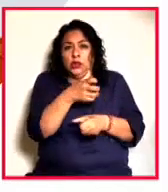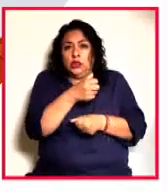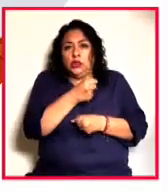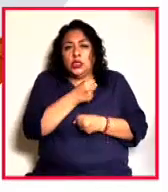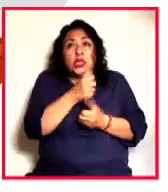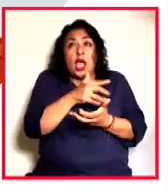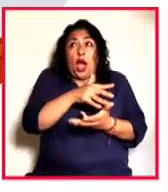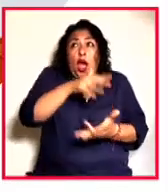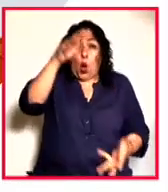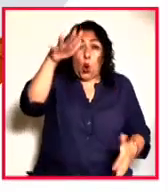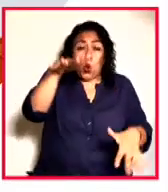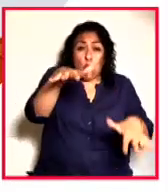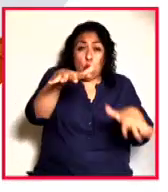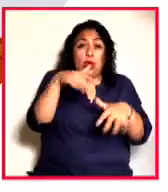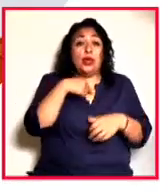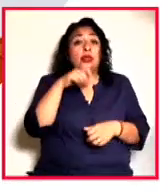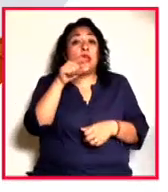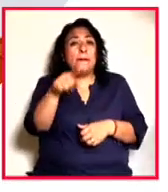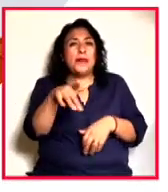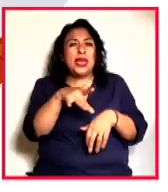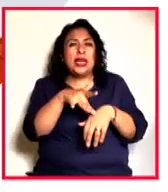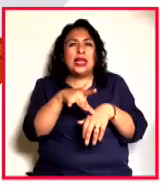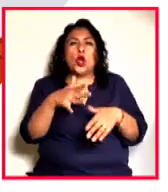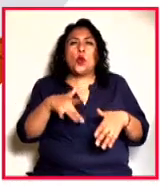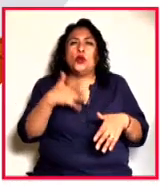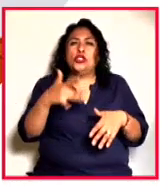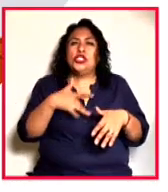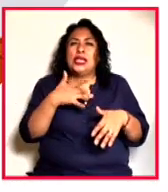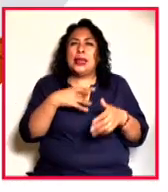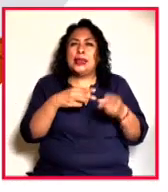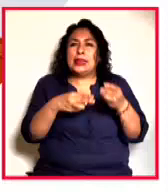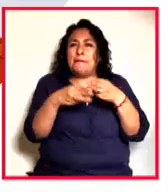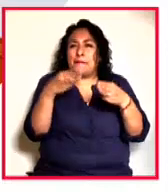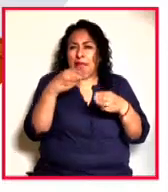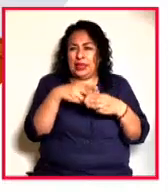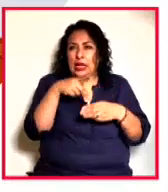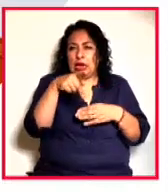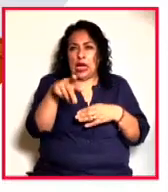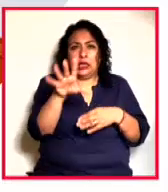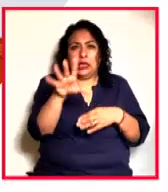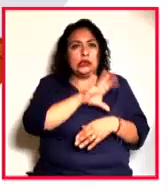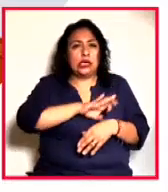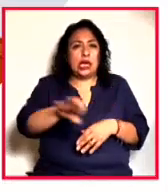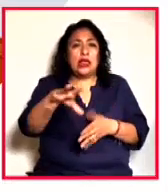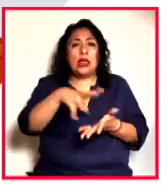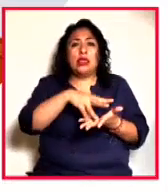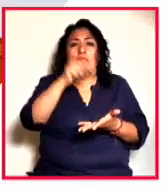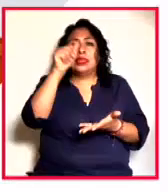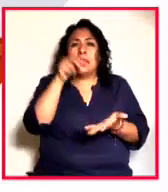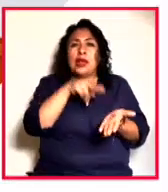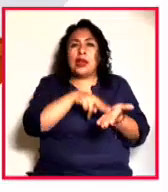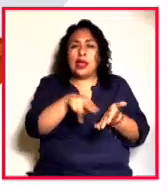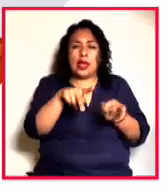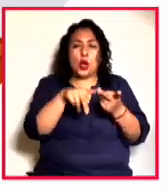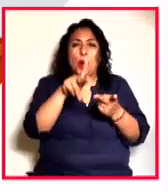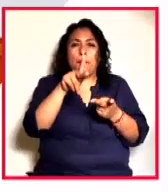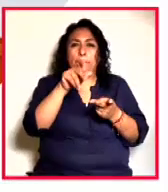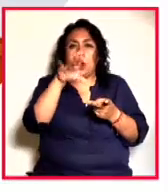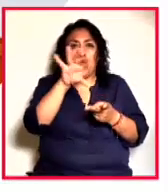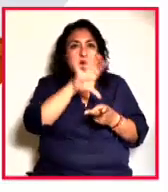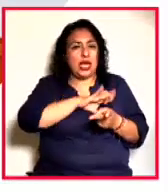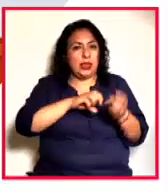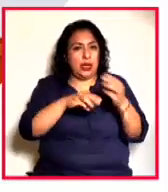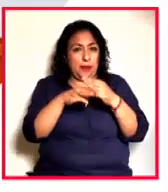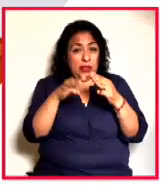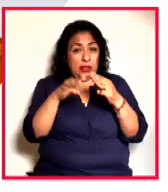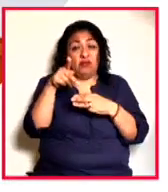tamaño, sino también por sus texturas. Los materiales favoritos del artista son la ceniza y el plomo. Y como apuntan algunos críticos, su